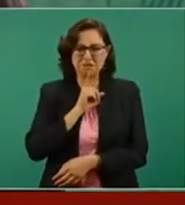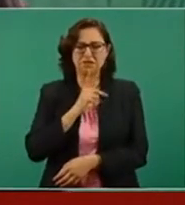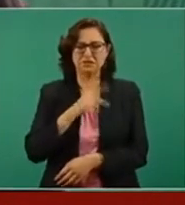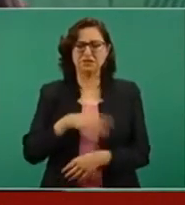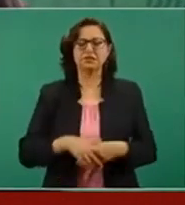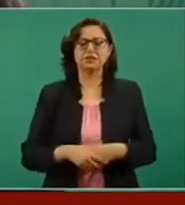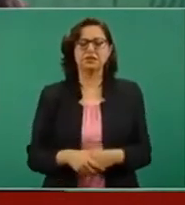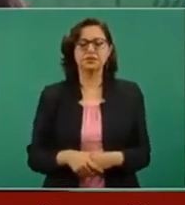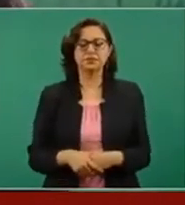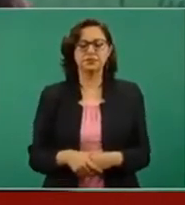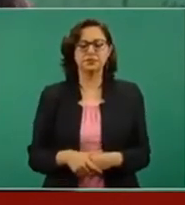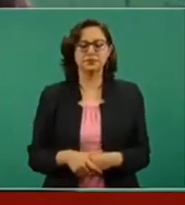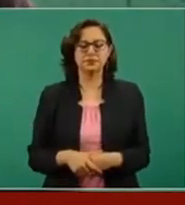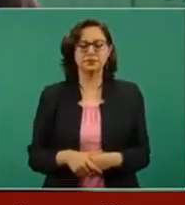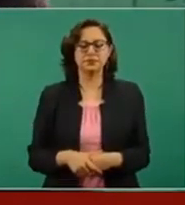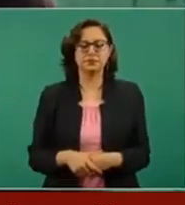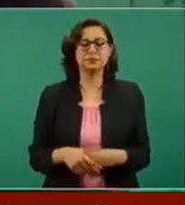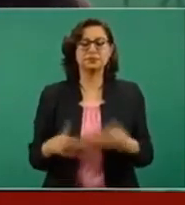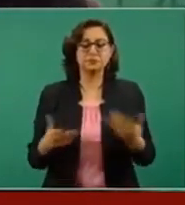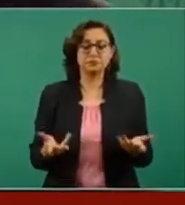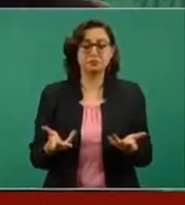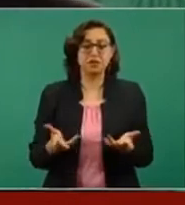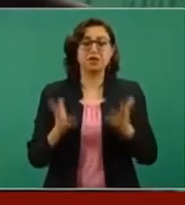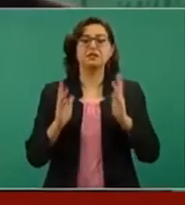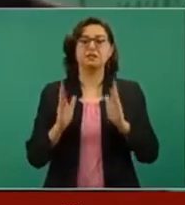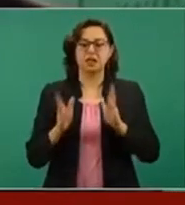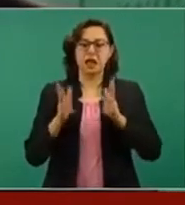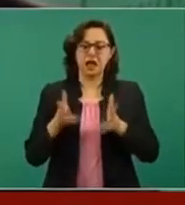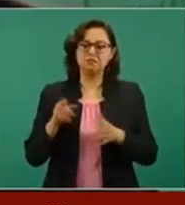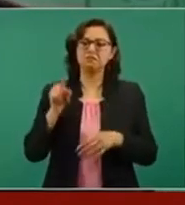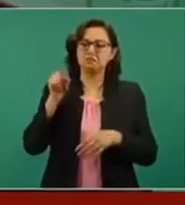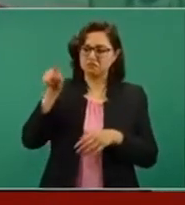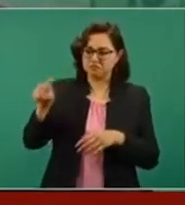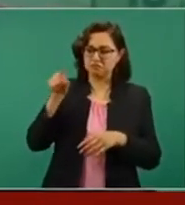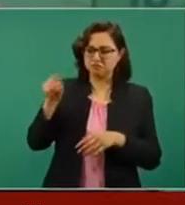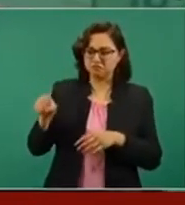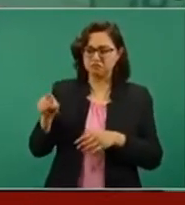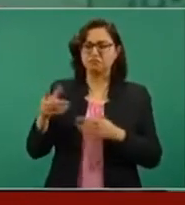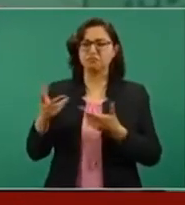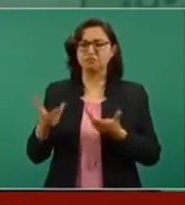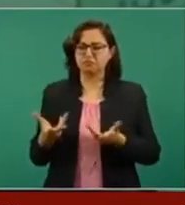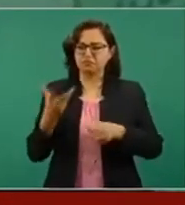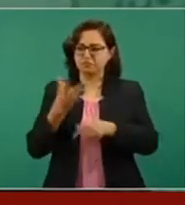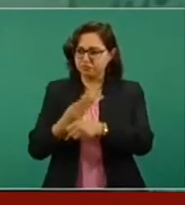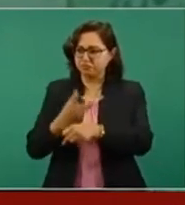que baje el contagio,